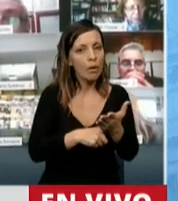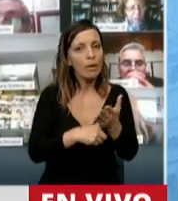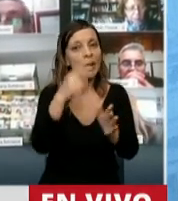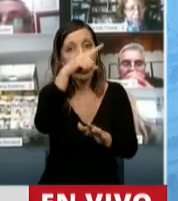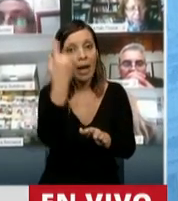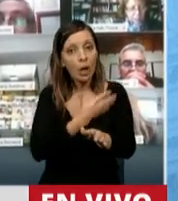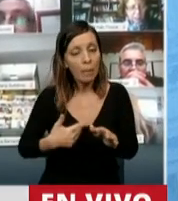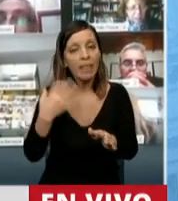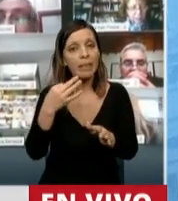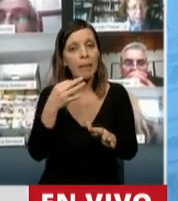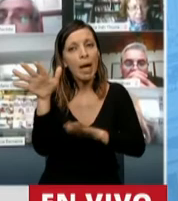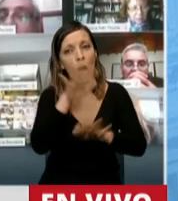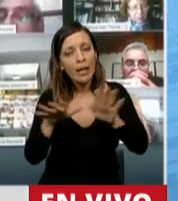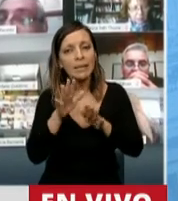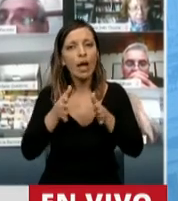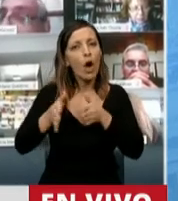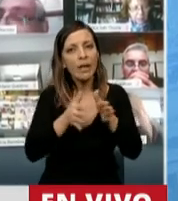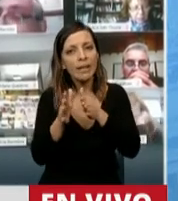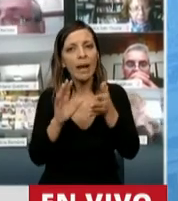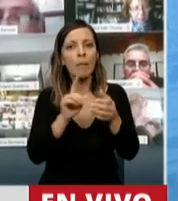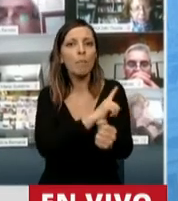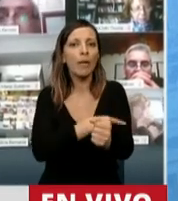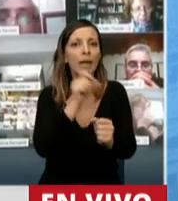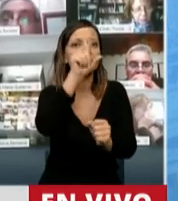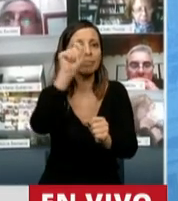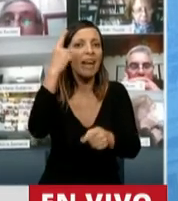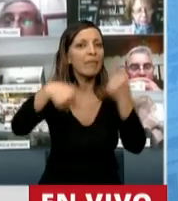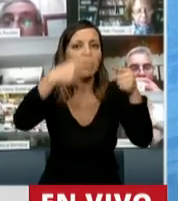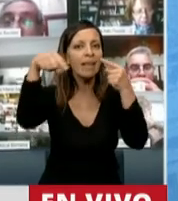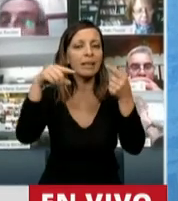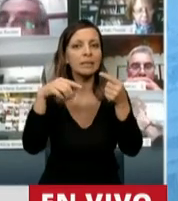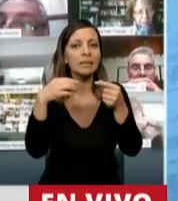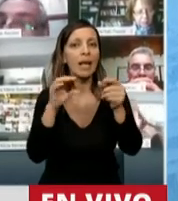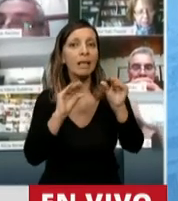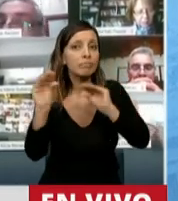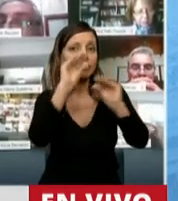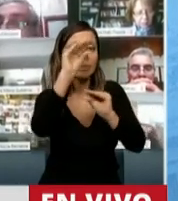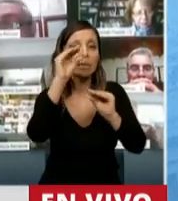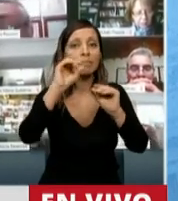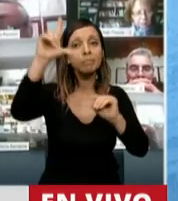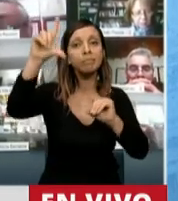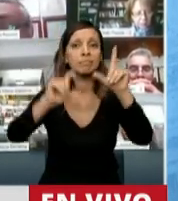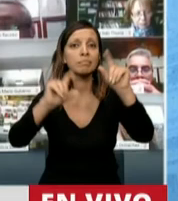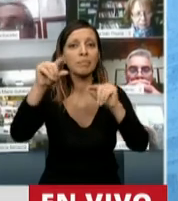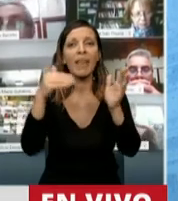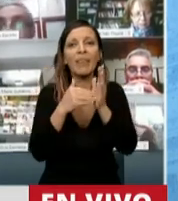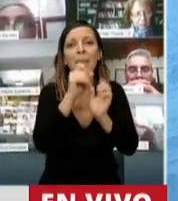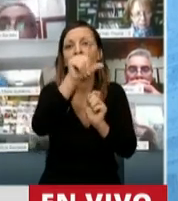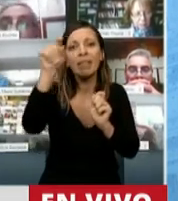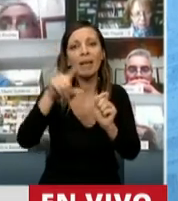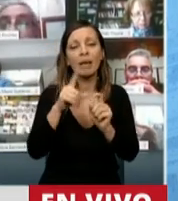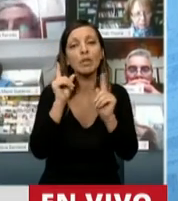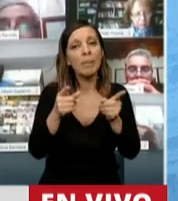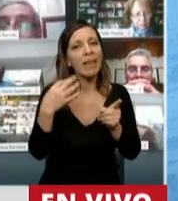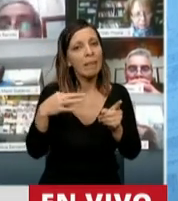organizar y orientar las fuerzas de la economía, y distribuir con equidad los esfuerzos y los beneficios. Pero también tenemos que tener